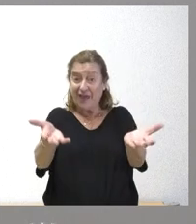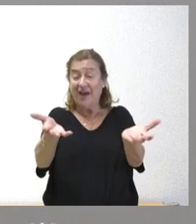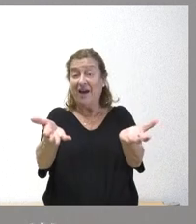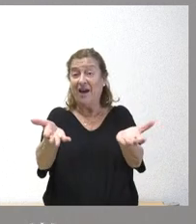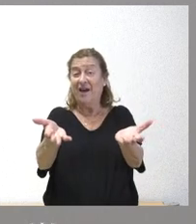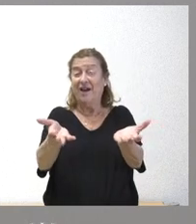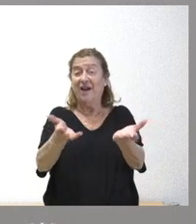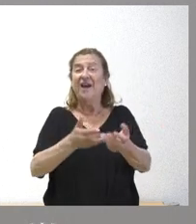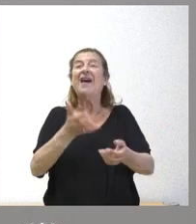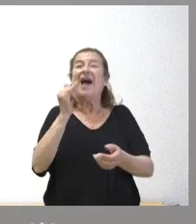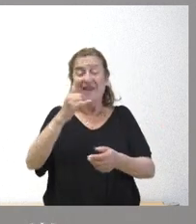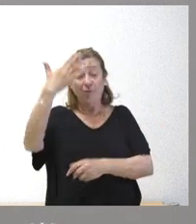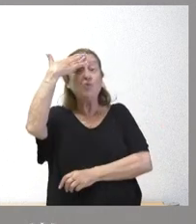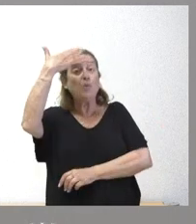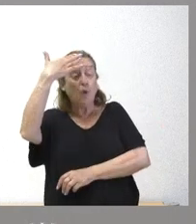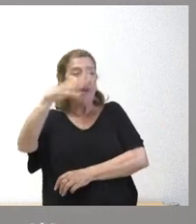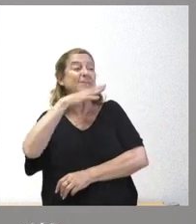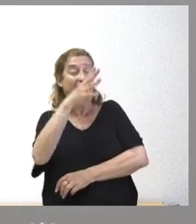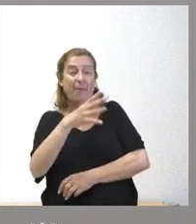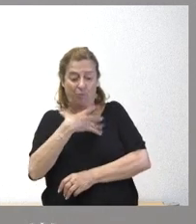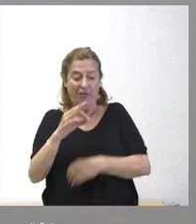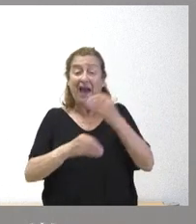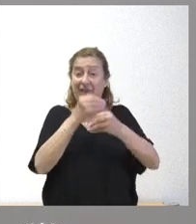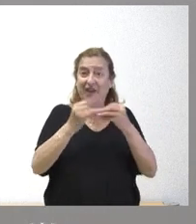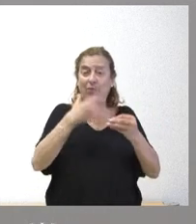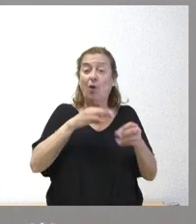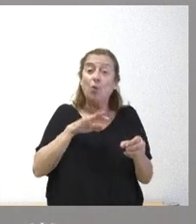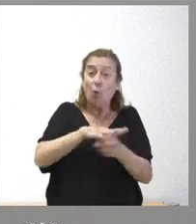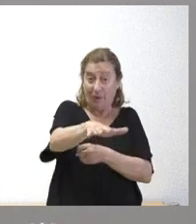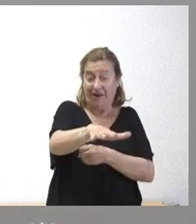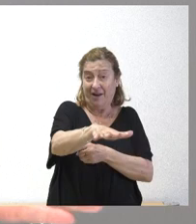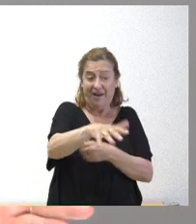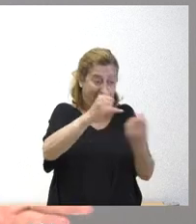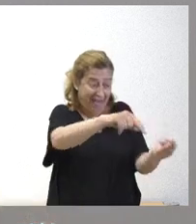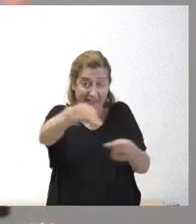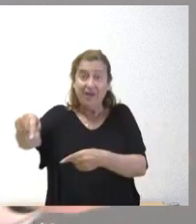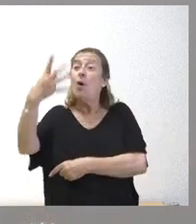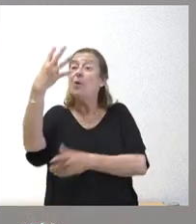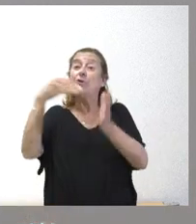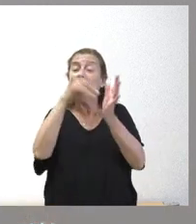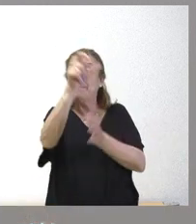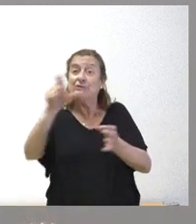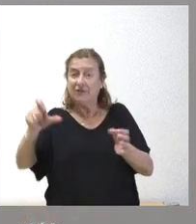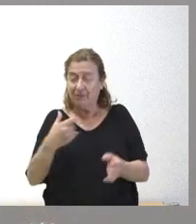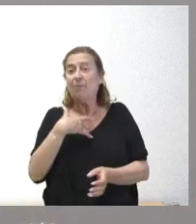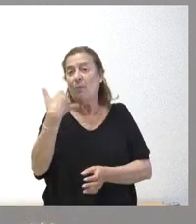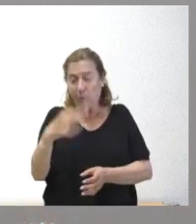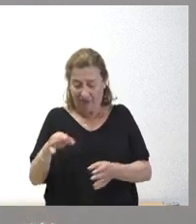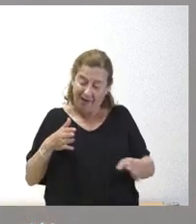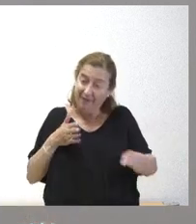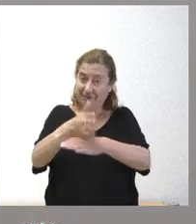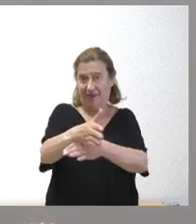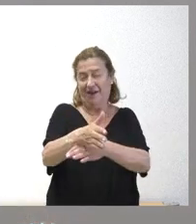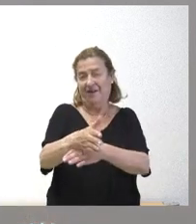que hay tutores para llevarlos a cabo y que se podrían cubrir, pues esas 4.000 personas pudieran acceder a las